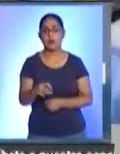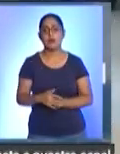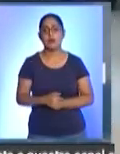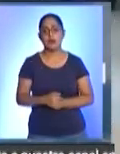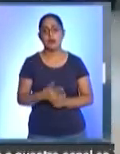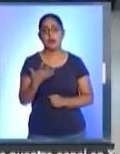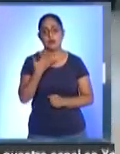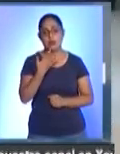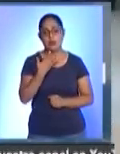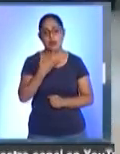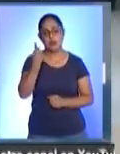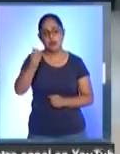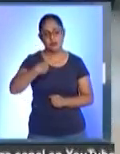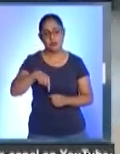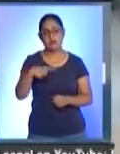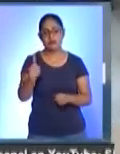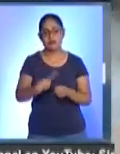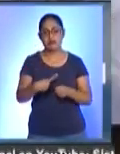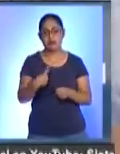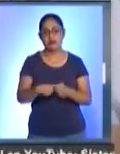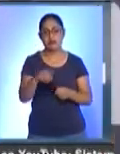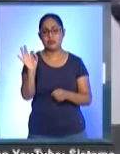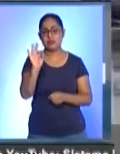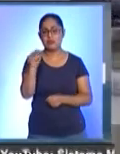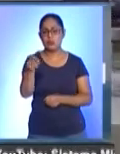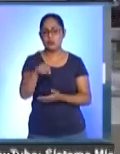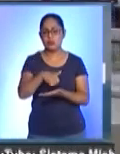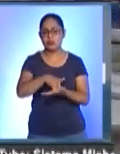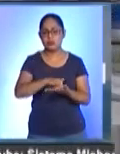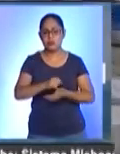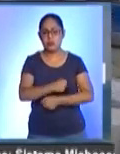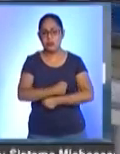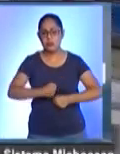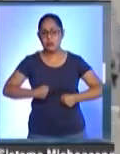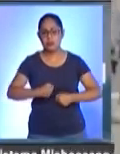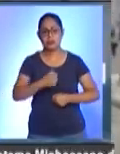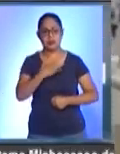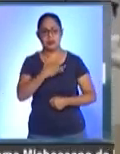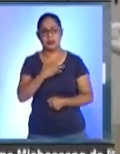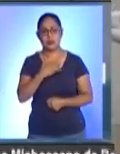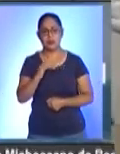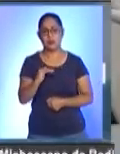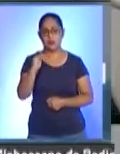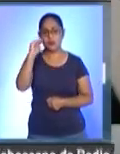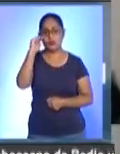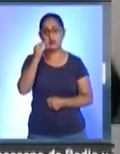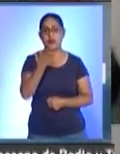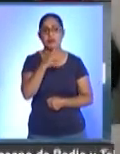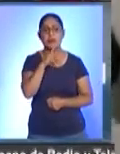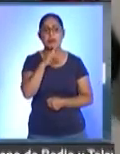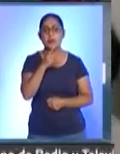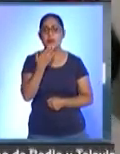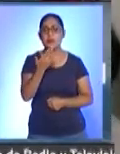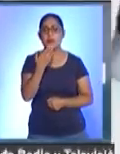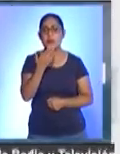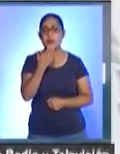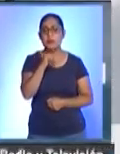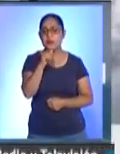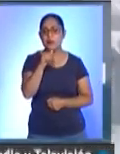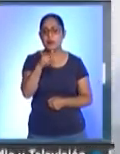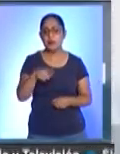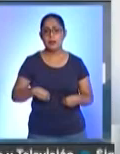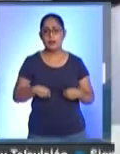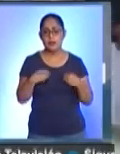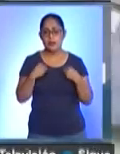comorbilidades. Si eres obeso, hipertenso, diabético, fumas y no mejoras tu condición de vida, tu